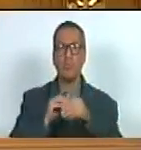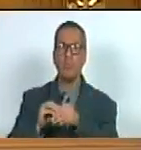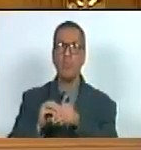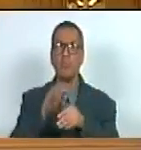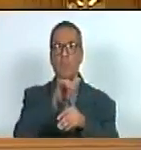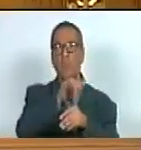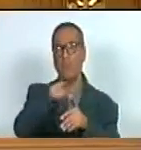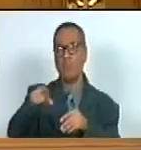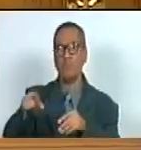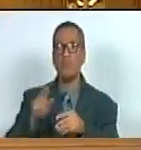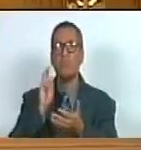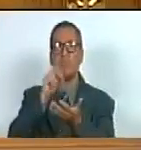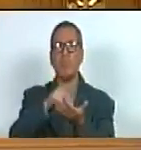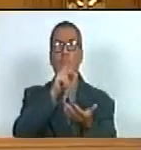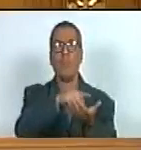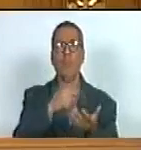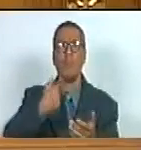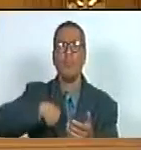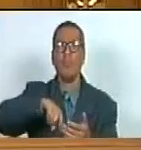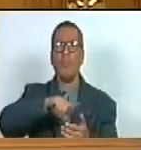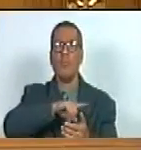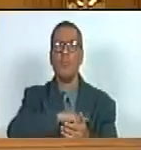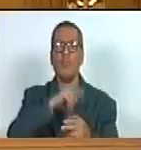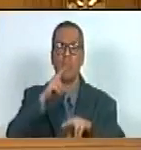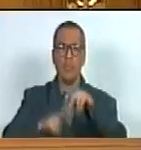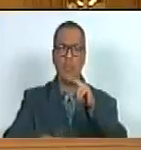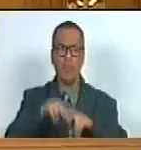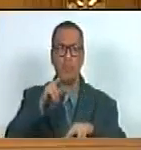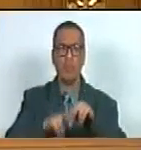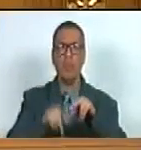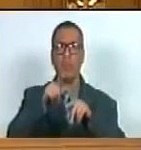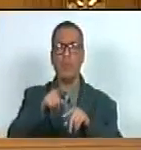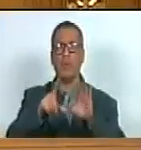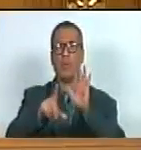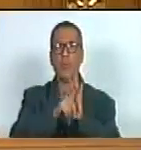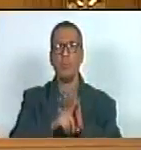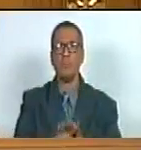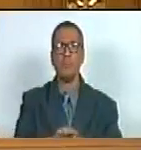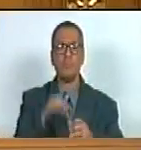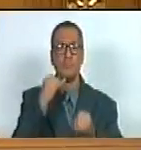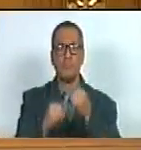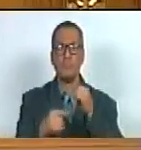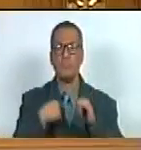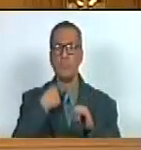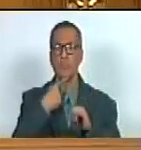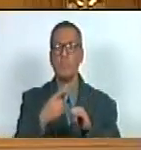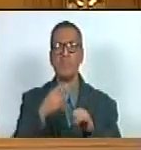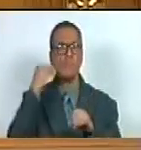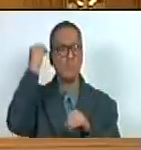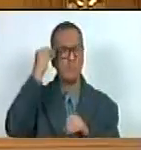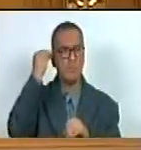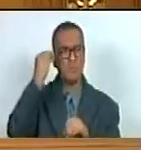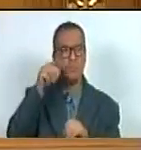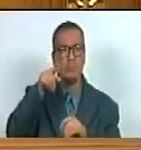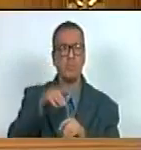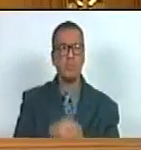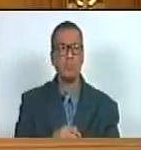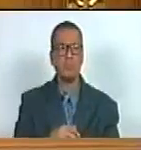mismos actores que participamos en la construcción de esta ley finalizo con un pensamiento